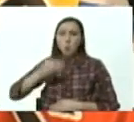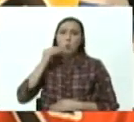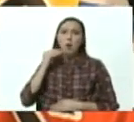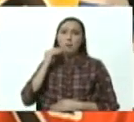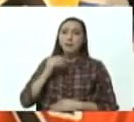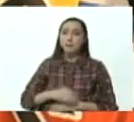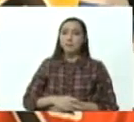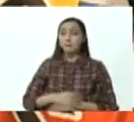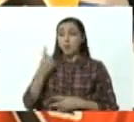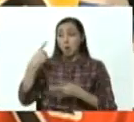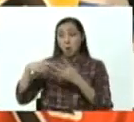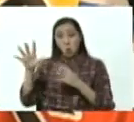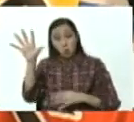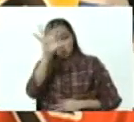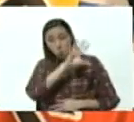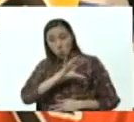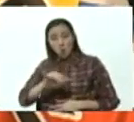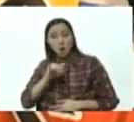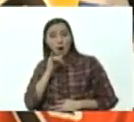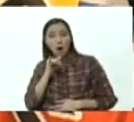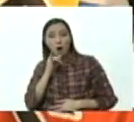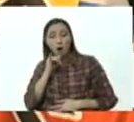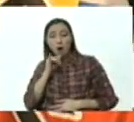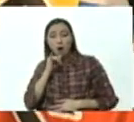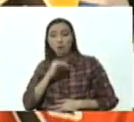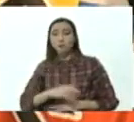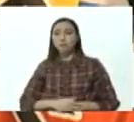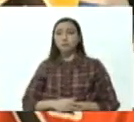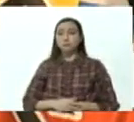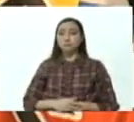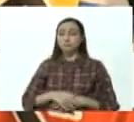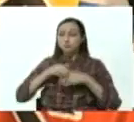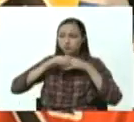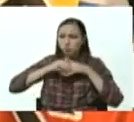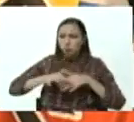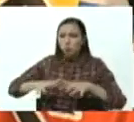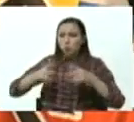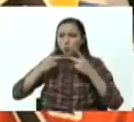las noticias que circulan